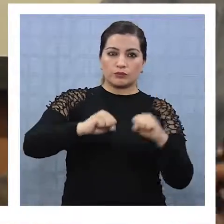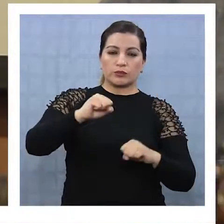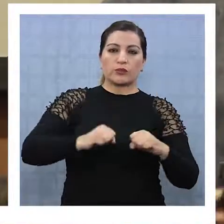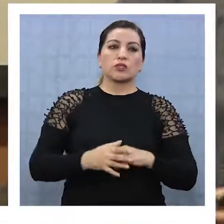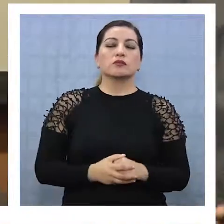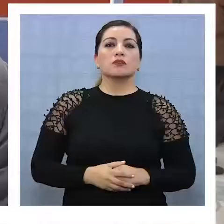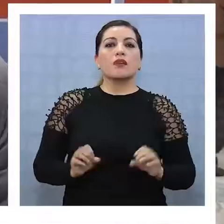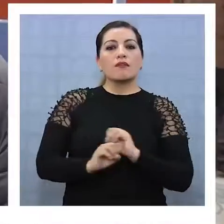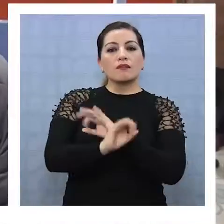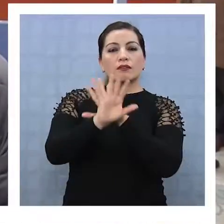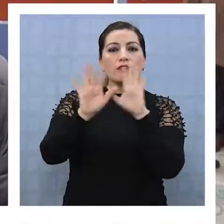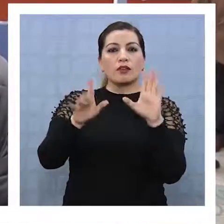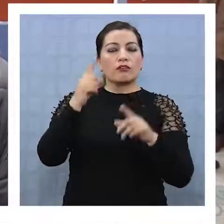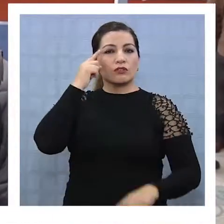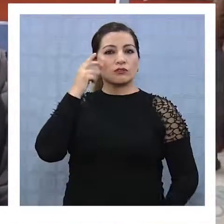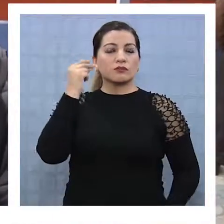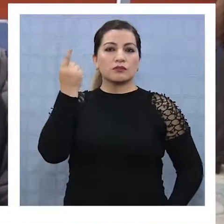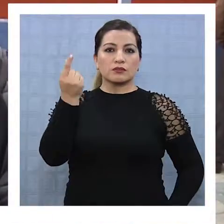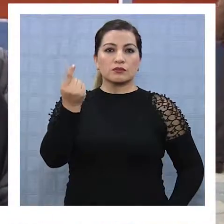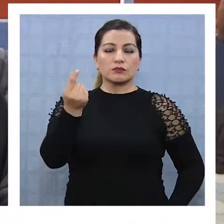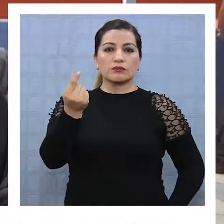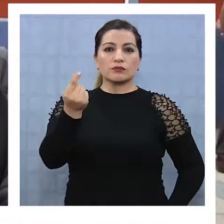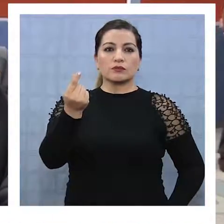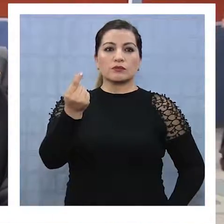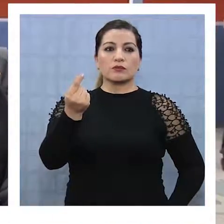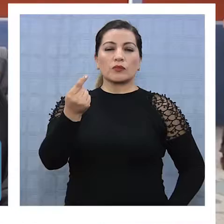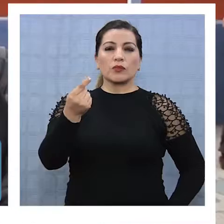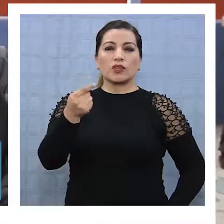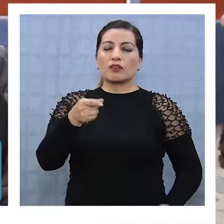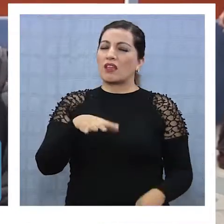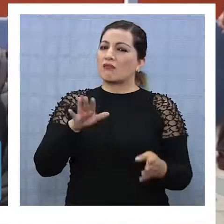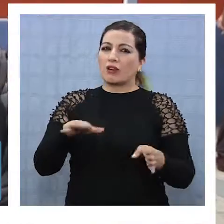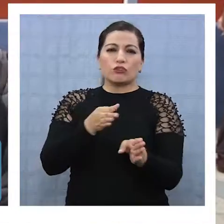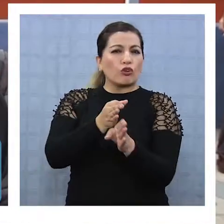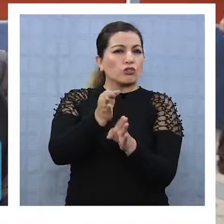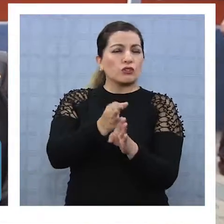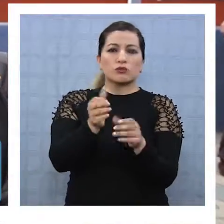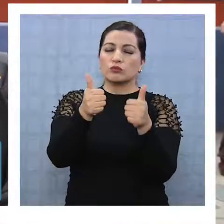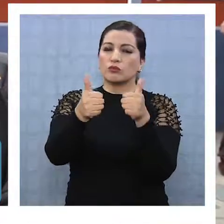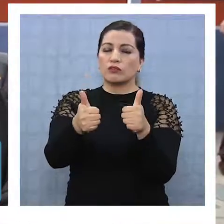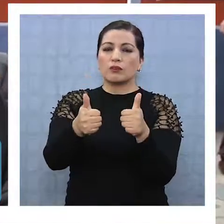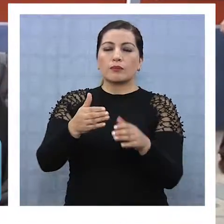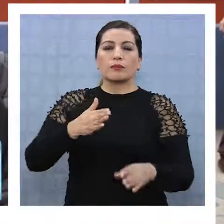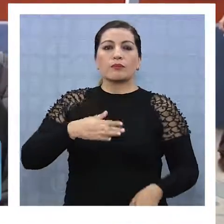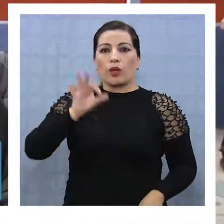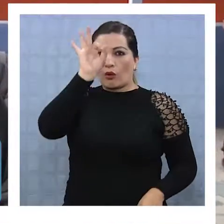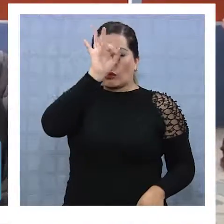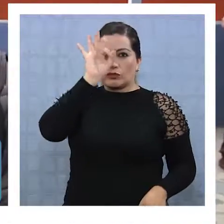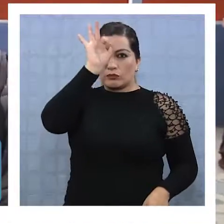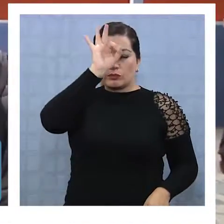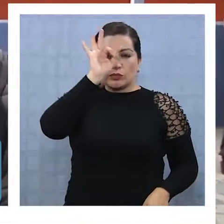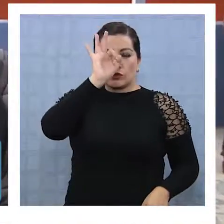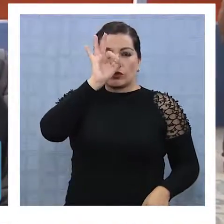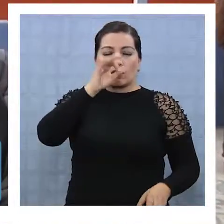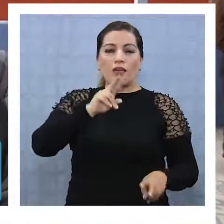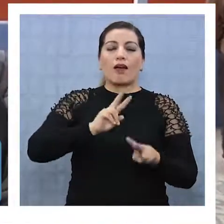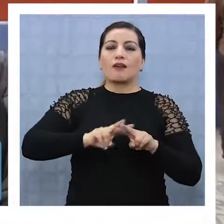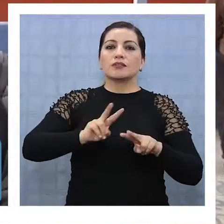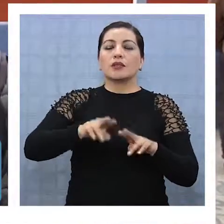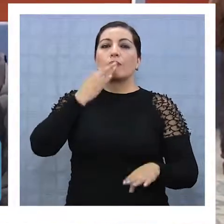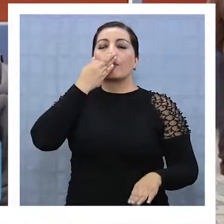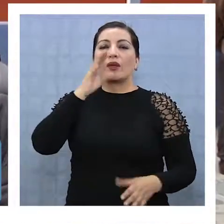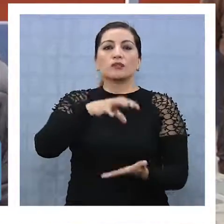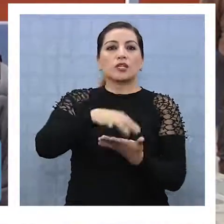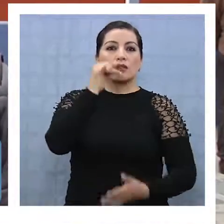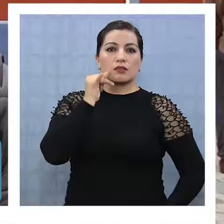empresas. Es claro que este tipo de iniciativas van en la dirección correcta, digamos, desde el punto de vista de la región, de fortalecer